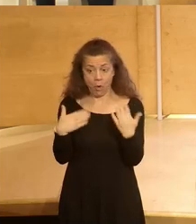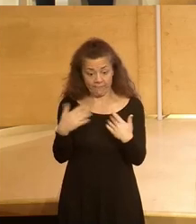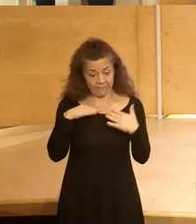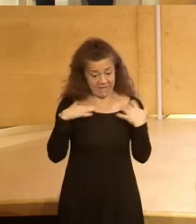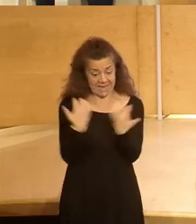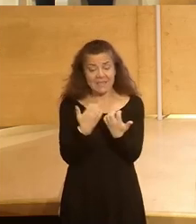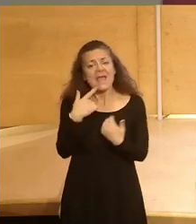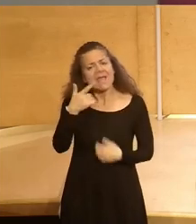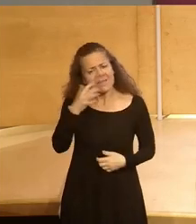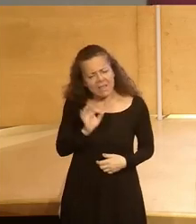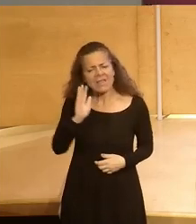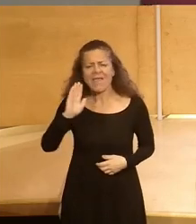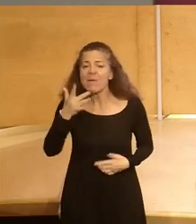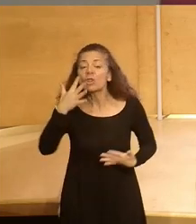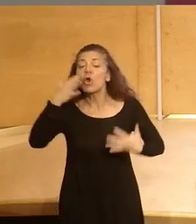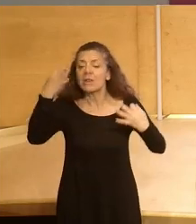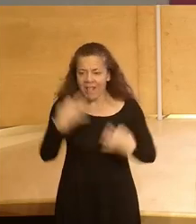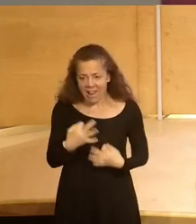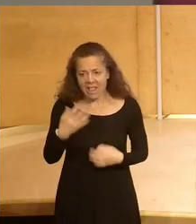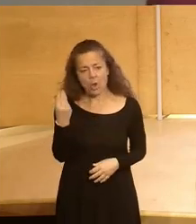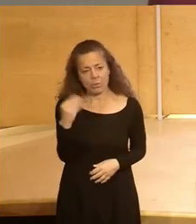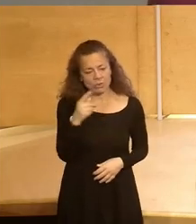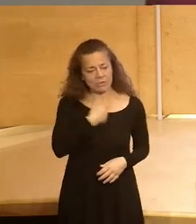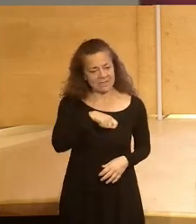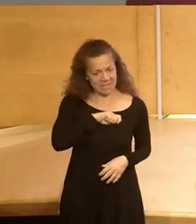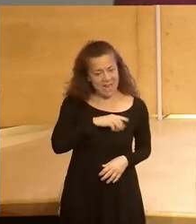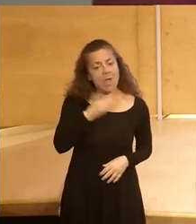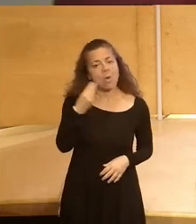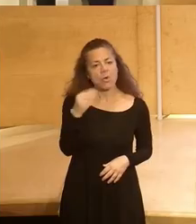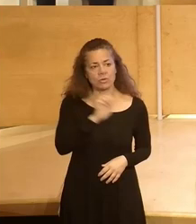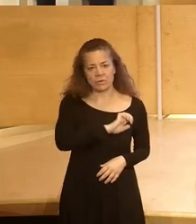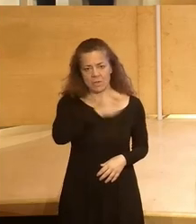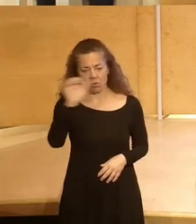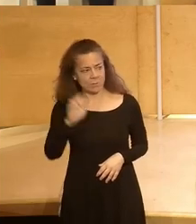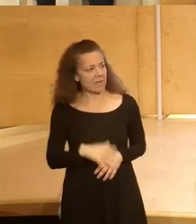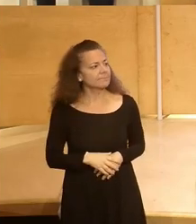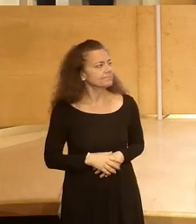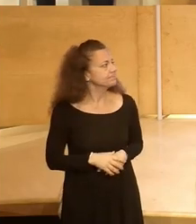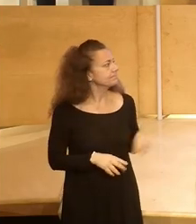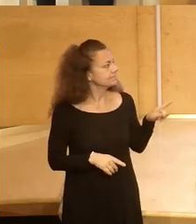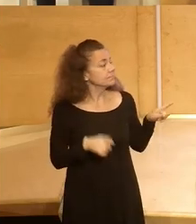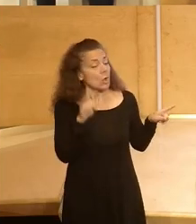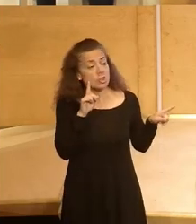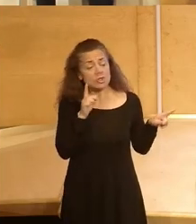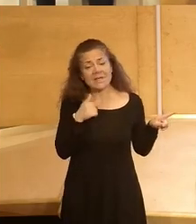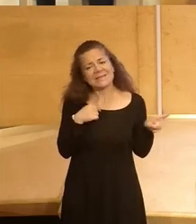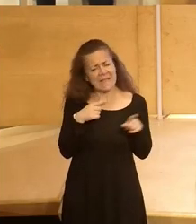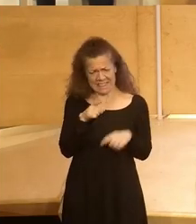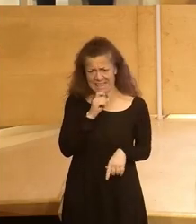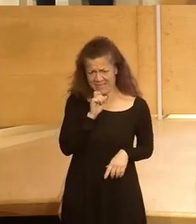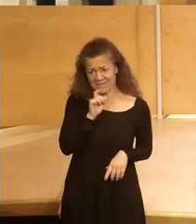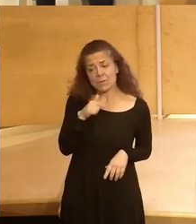sobre todo tengan un impacto real en la juventud española y la juventud europea? gracias sé que es muy difícil pero os voy a